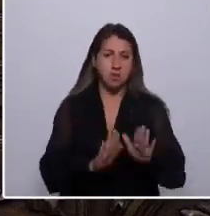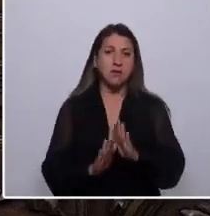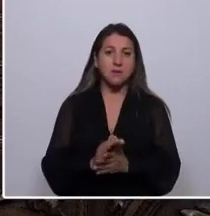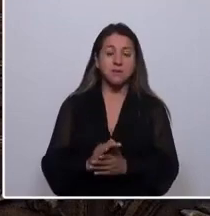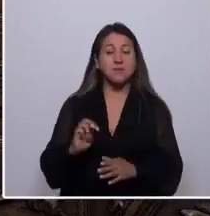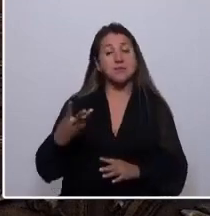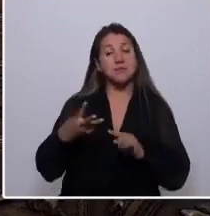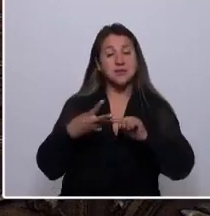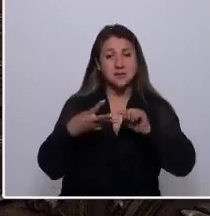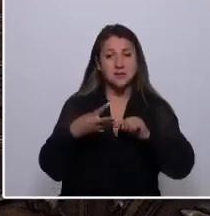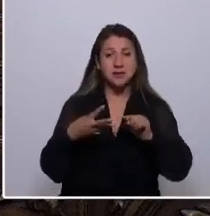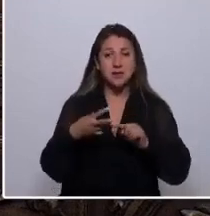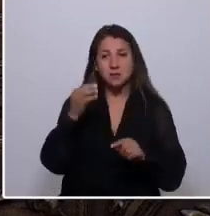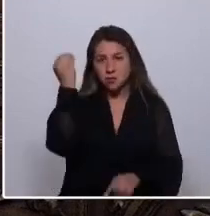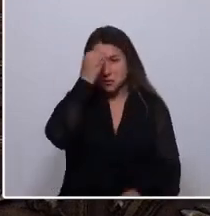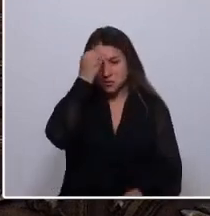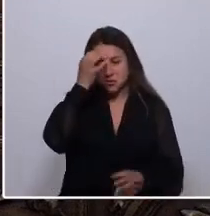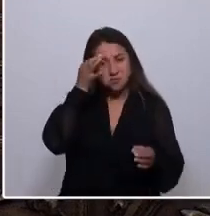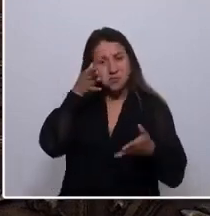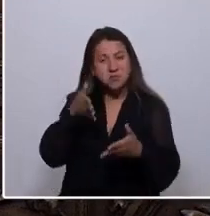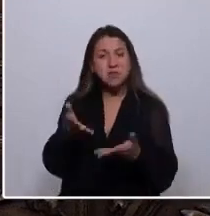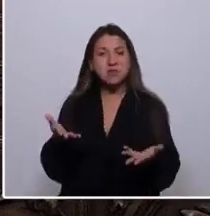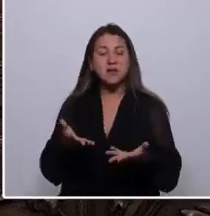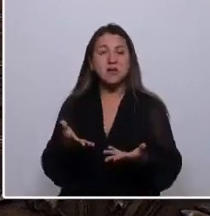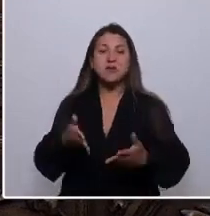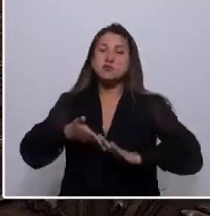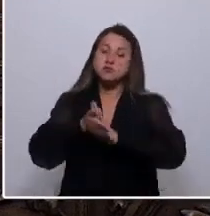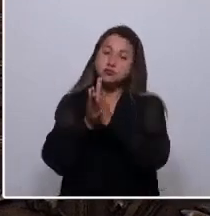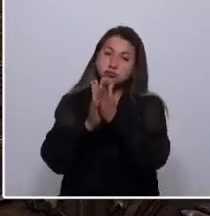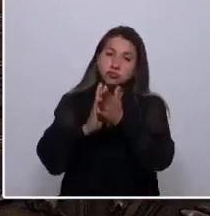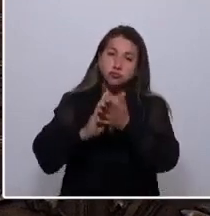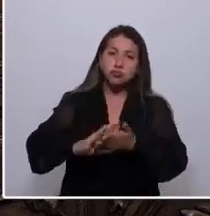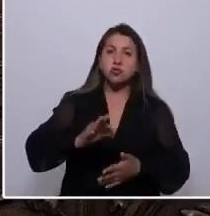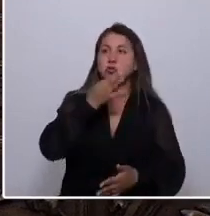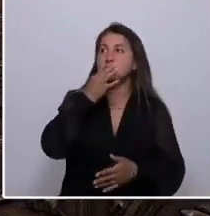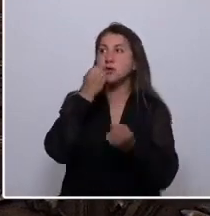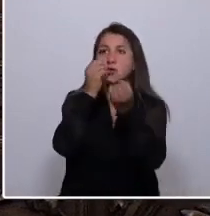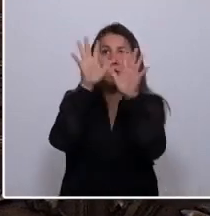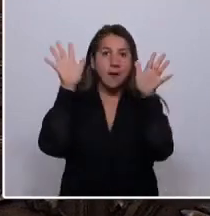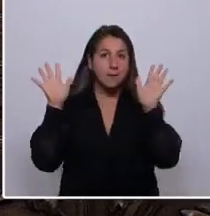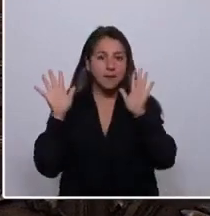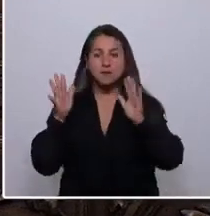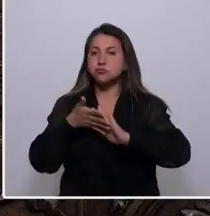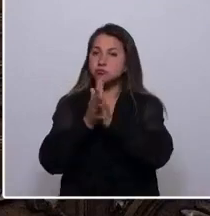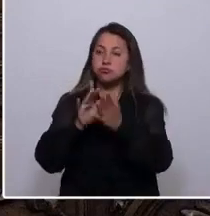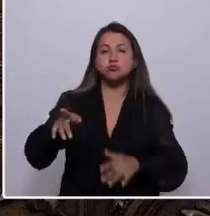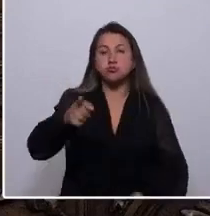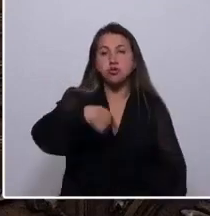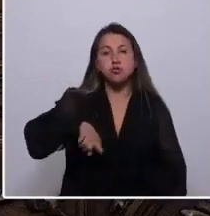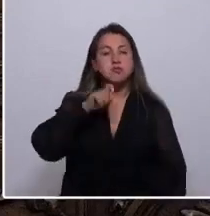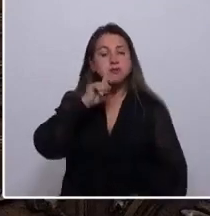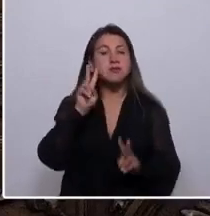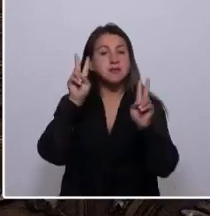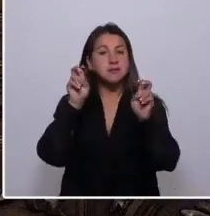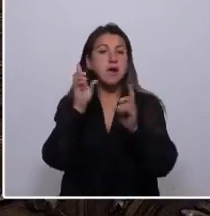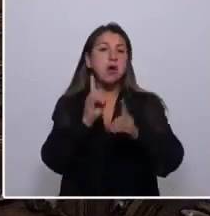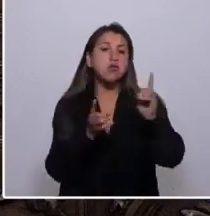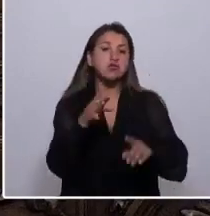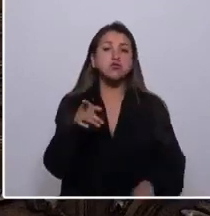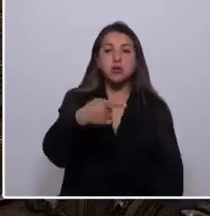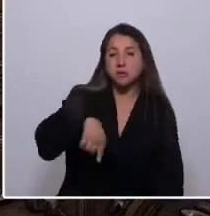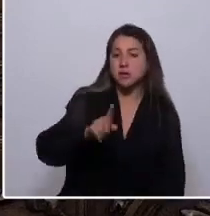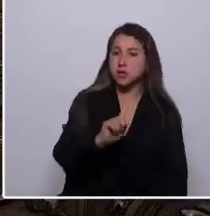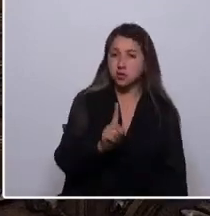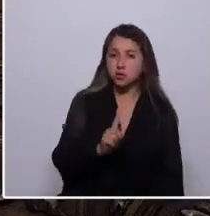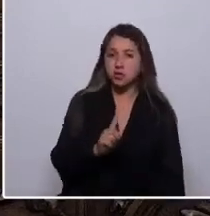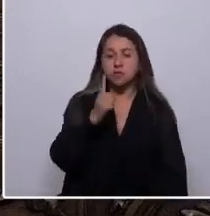Tercero, es preocupación esencial de todos por el medio ambiente, de todos. Este no es un tema solo de algunos, y es de